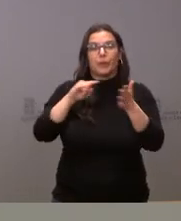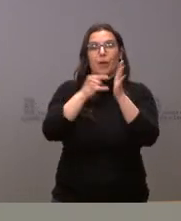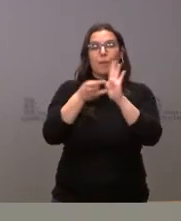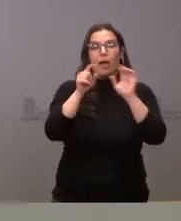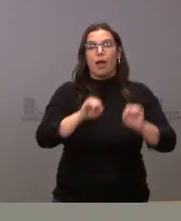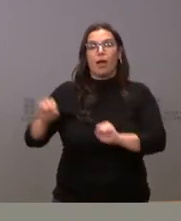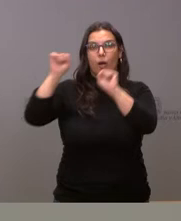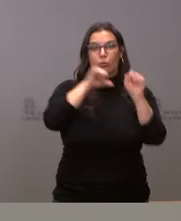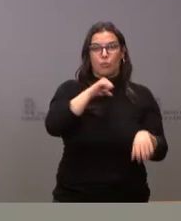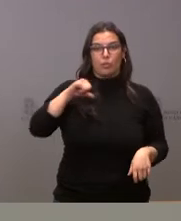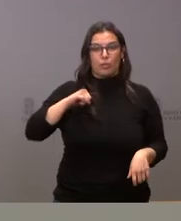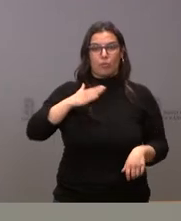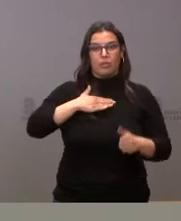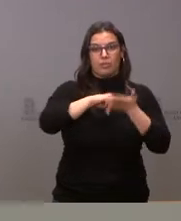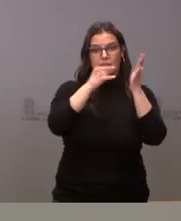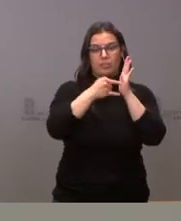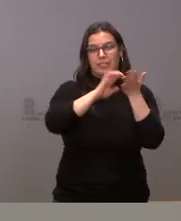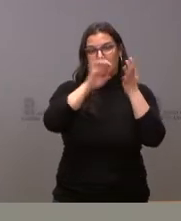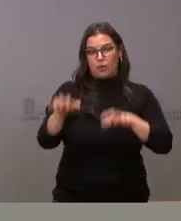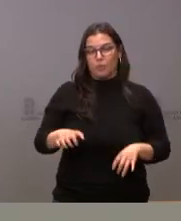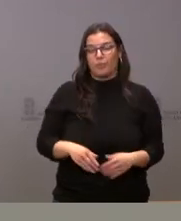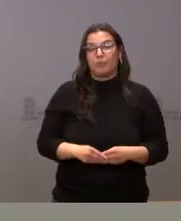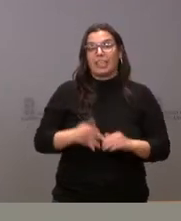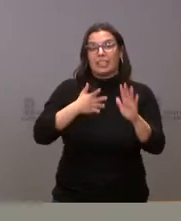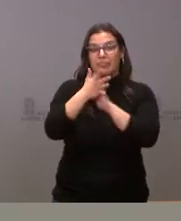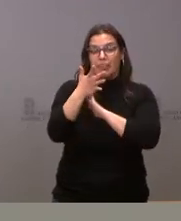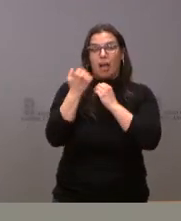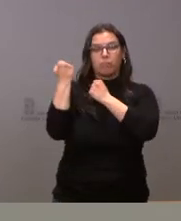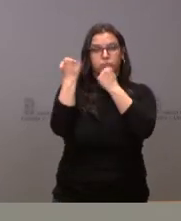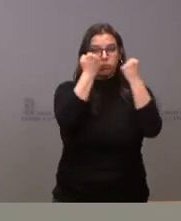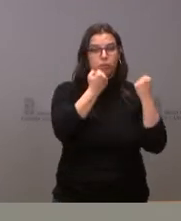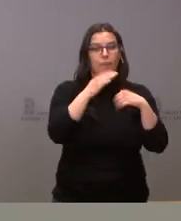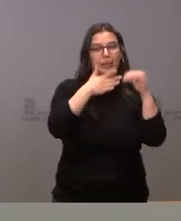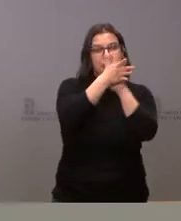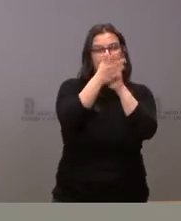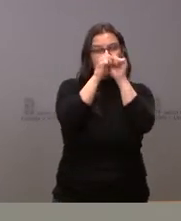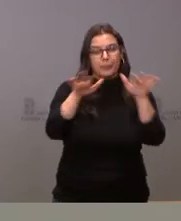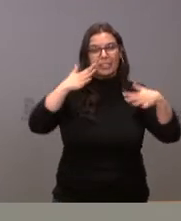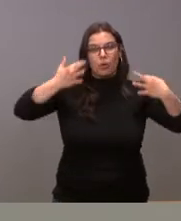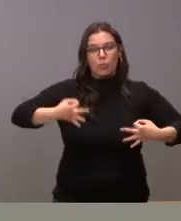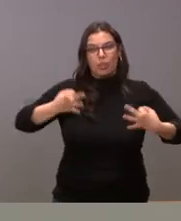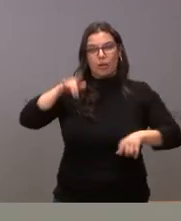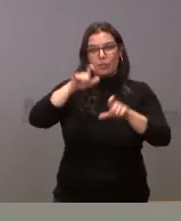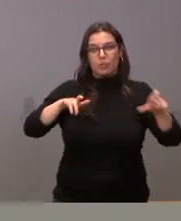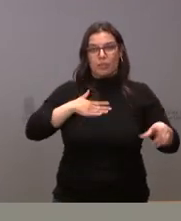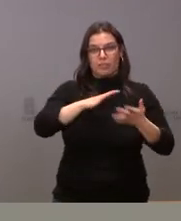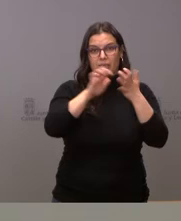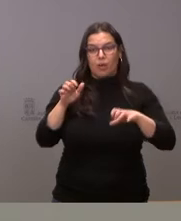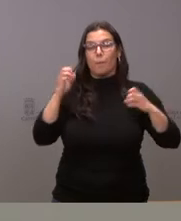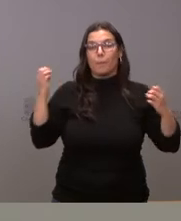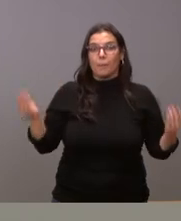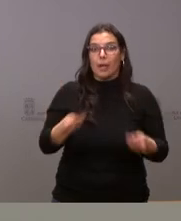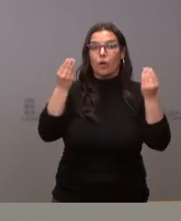Autoprotección de Castilla y León. Por tanto, estamos hablando de garantizar la seguridad de los ciudadanos de Castilla y León, mejorar su protección